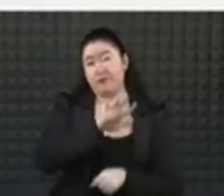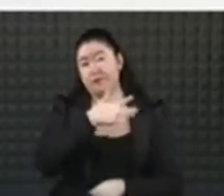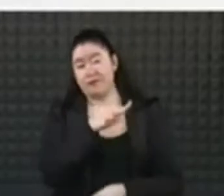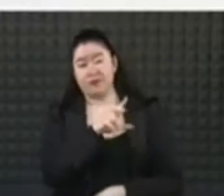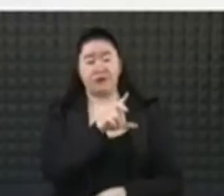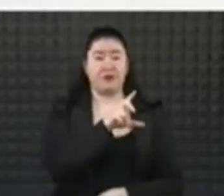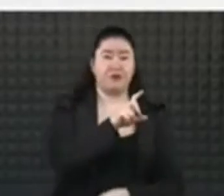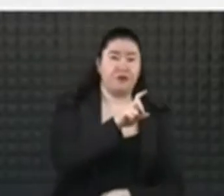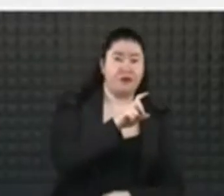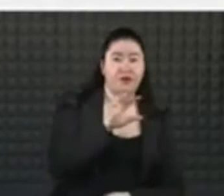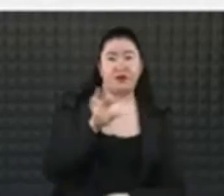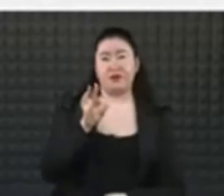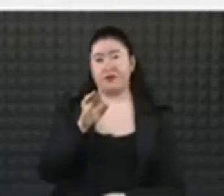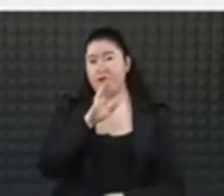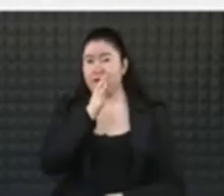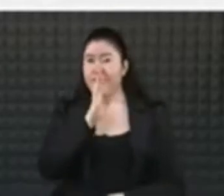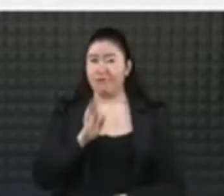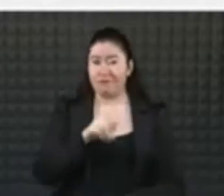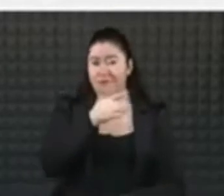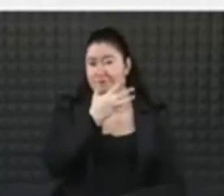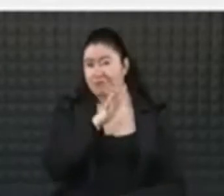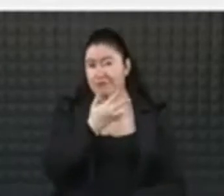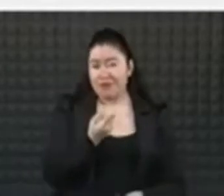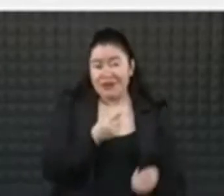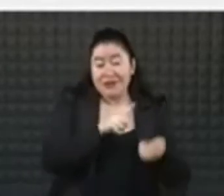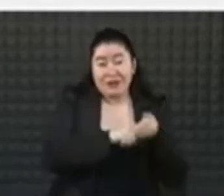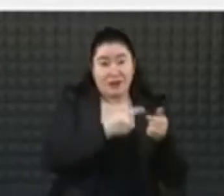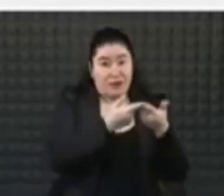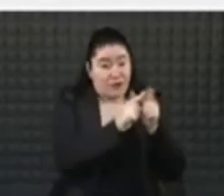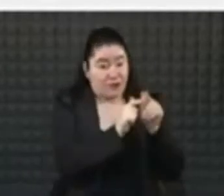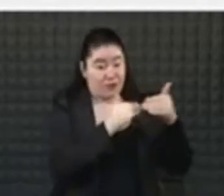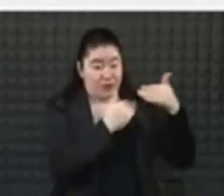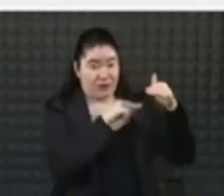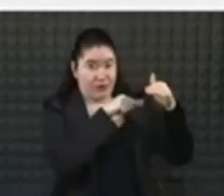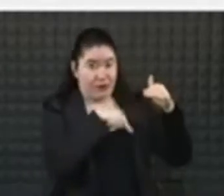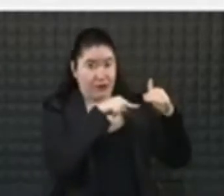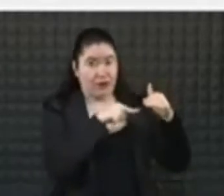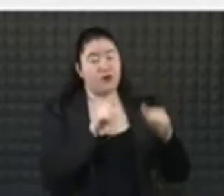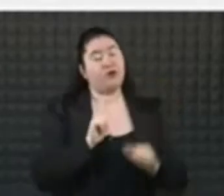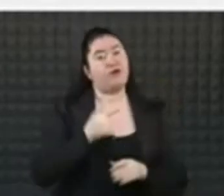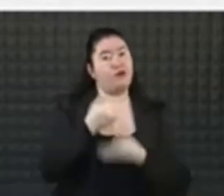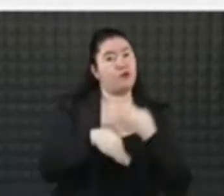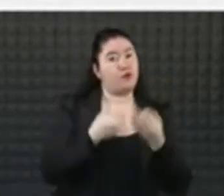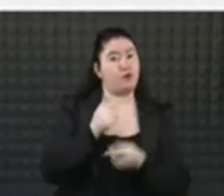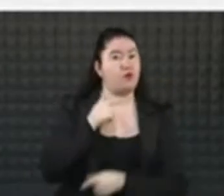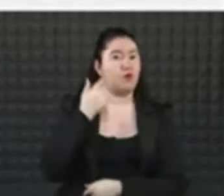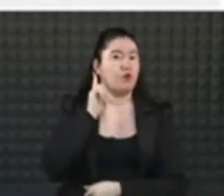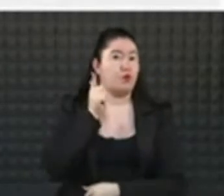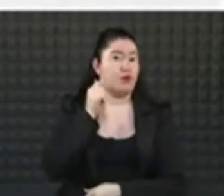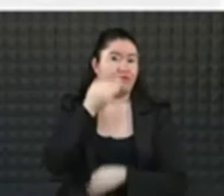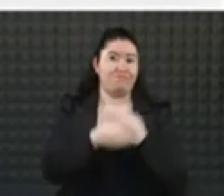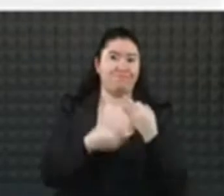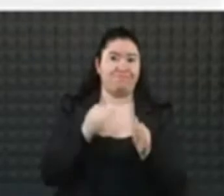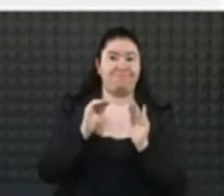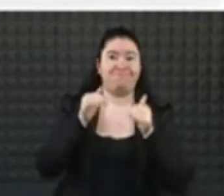40% de la población de este grupo de edad de acuerdo a cuántos nos decidan acompañar. Ojalá sea el mayor número posible. Siguiente.